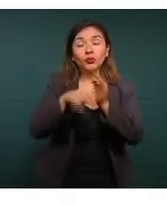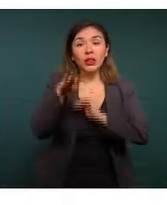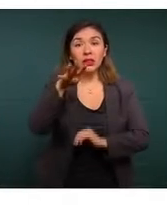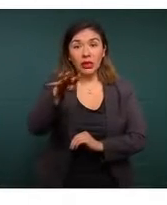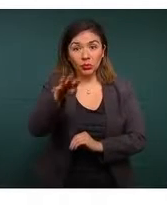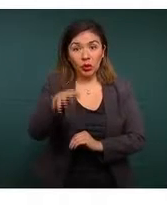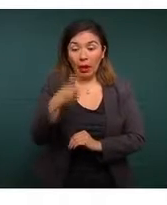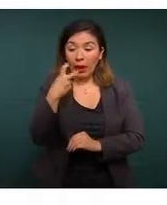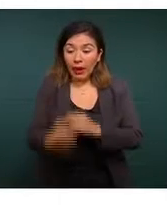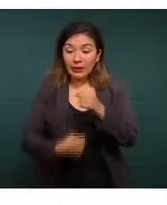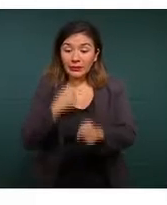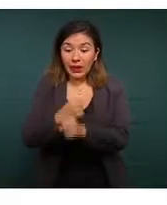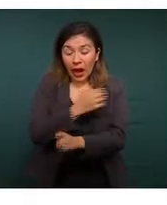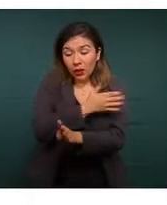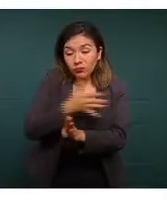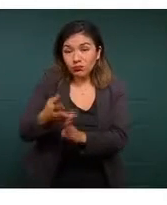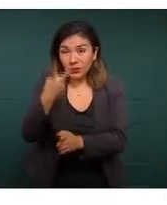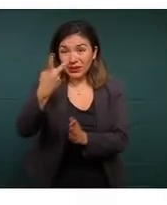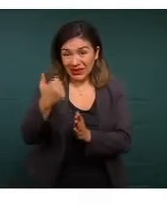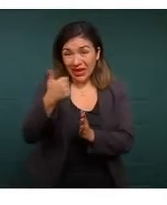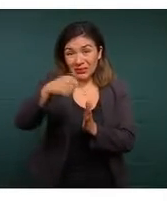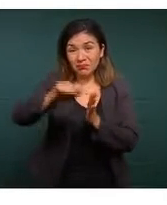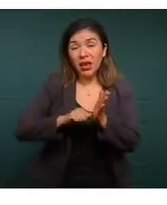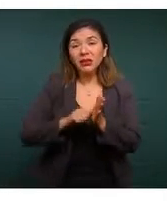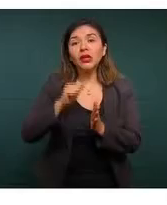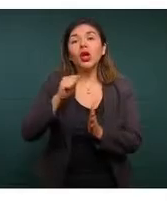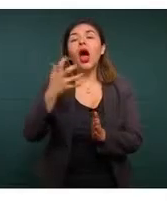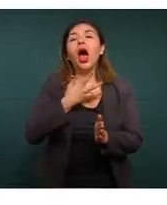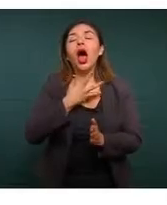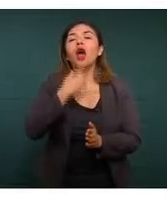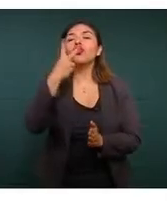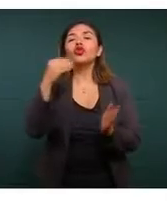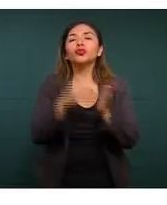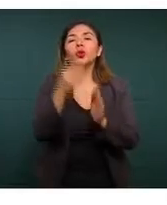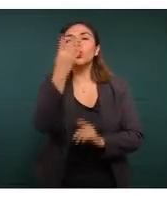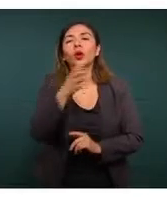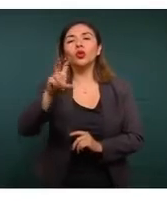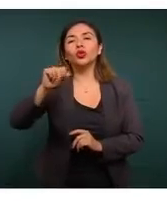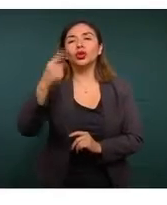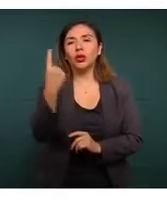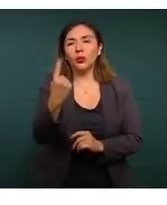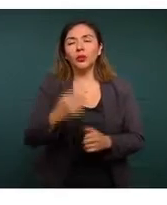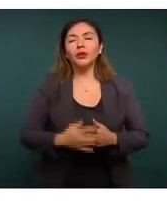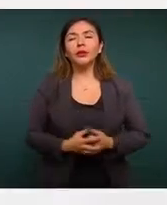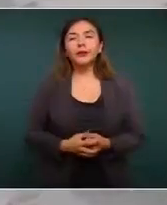y lo que va del año 2.481.